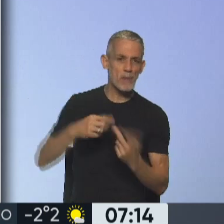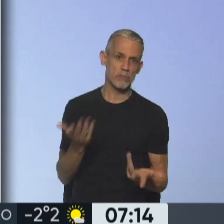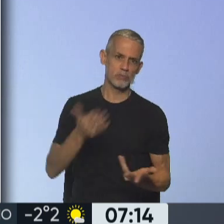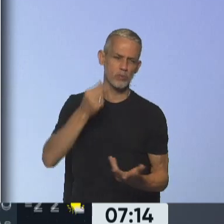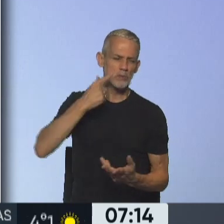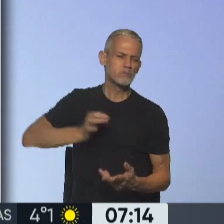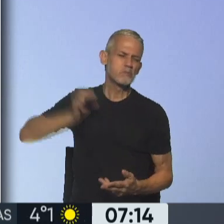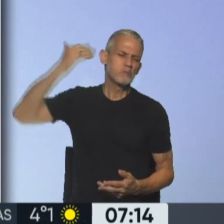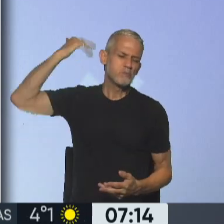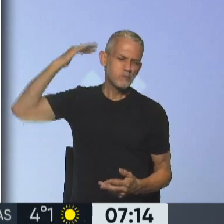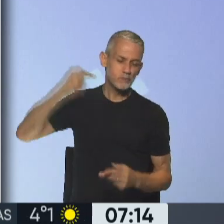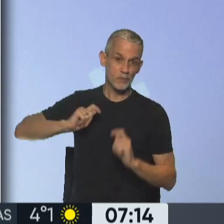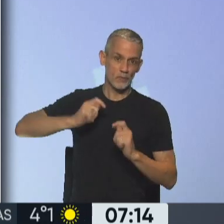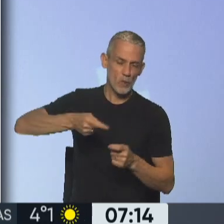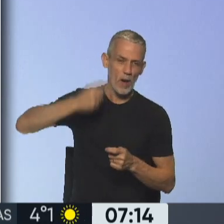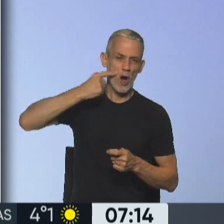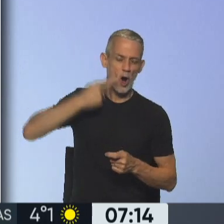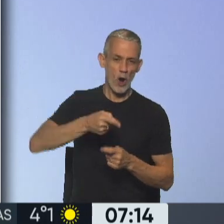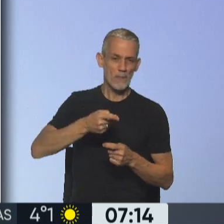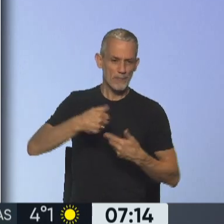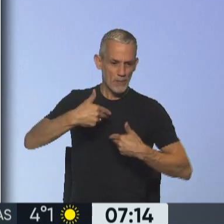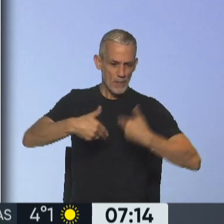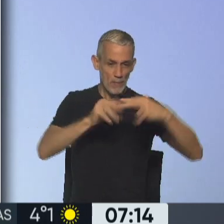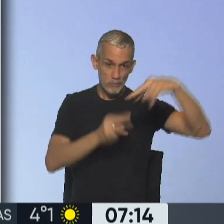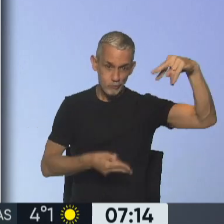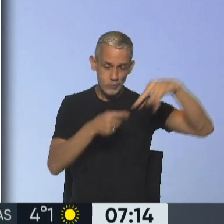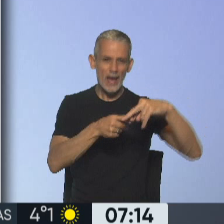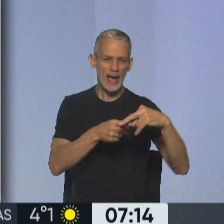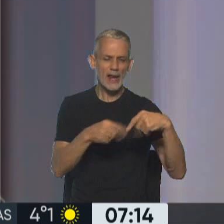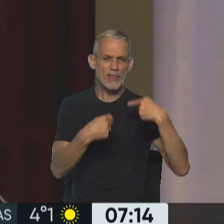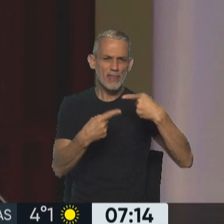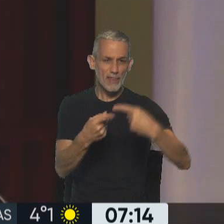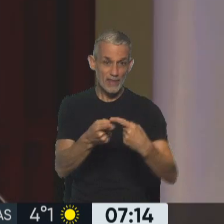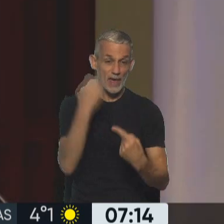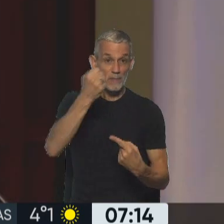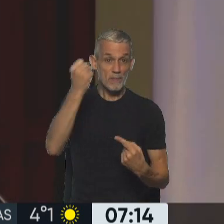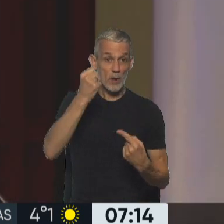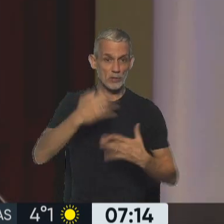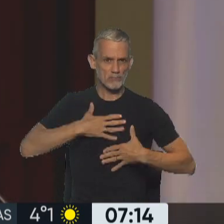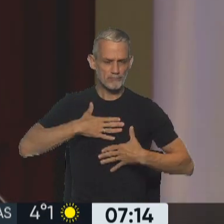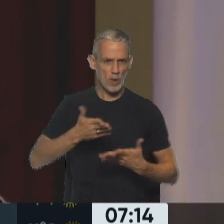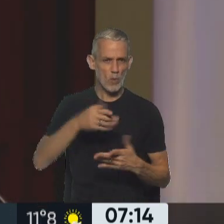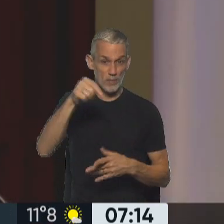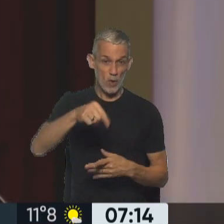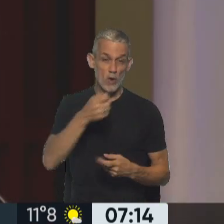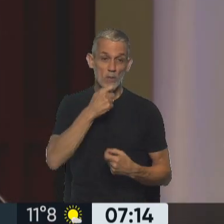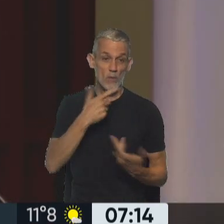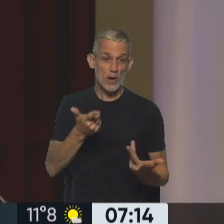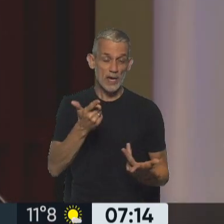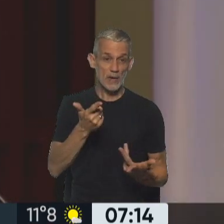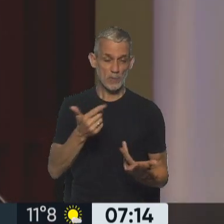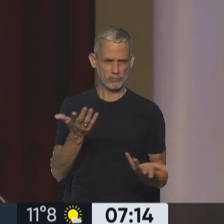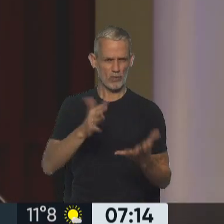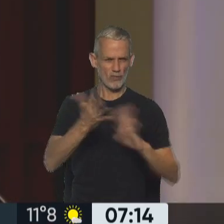ya extinguidos al Homo sapiens. Este antiguo flujo de genes hacia los humanos actuales tiene relevancia fisiológica hoy en día, por ejemplo, afectando la